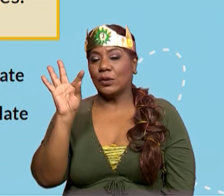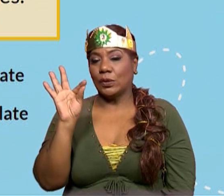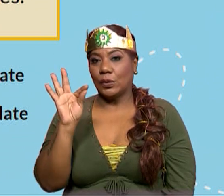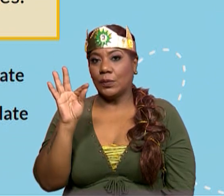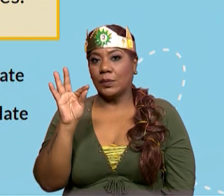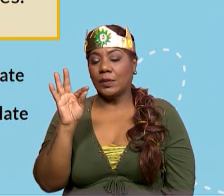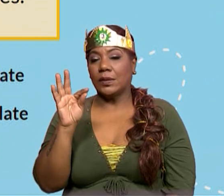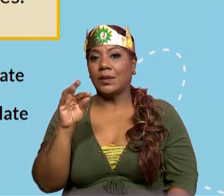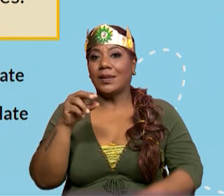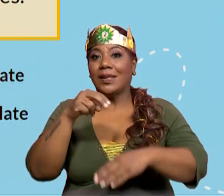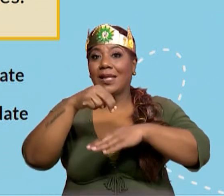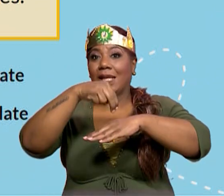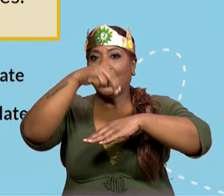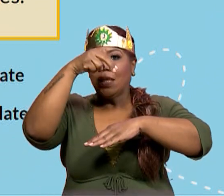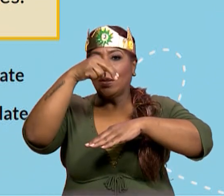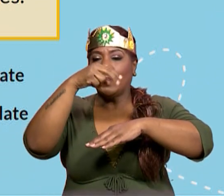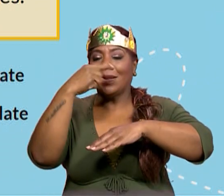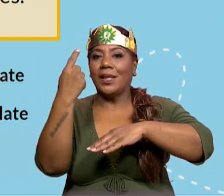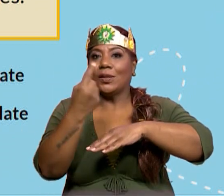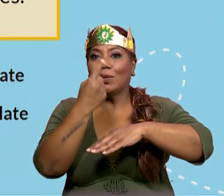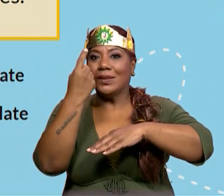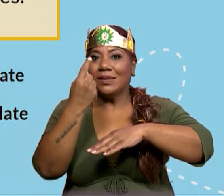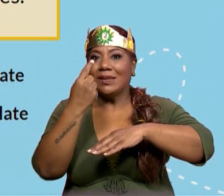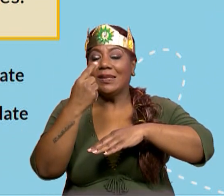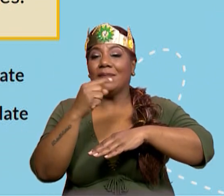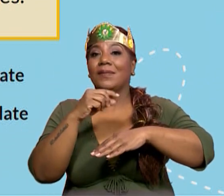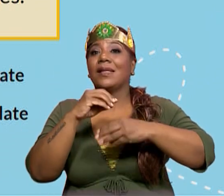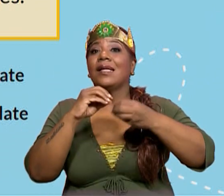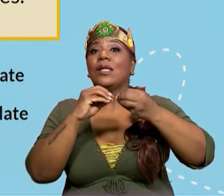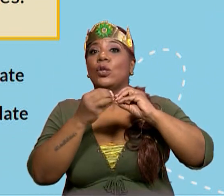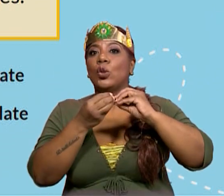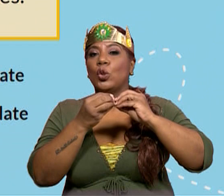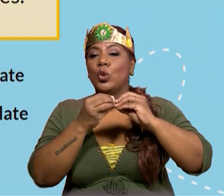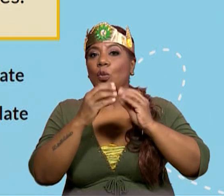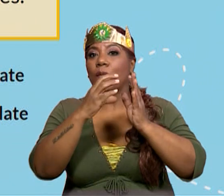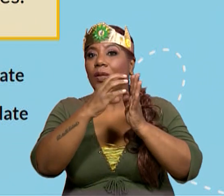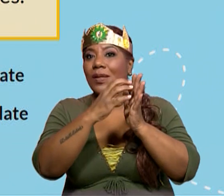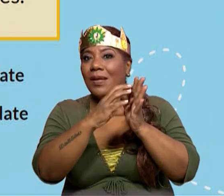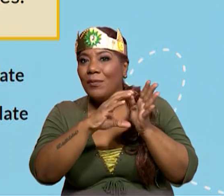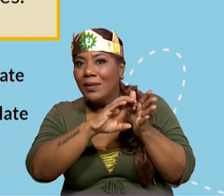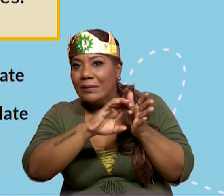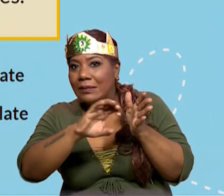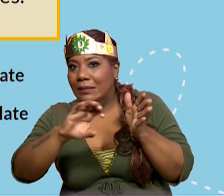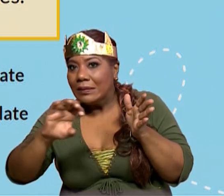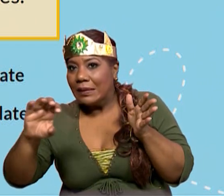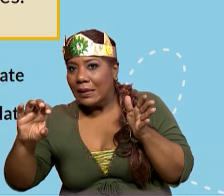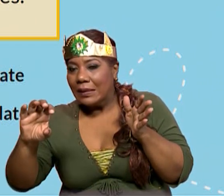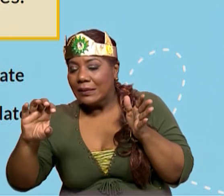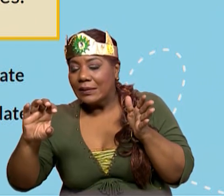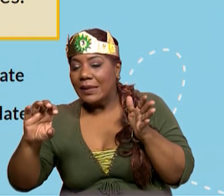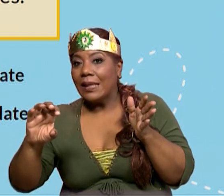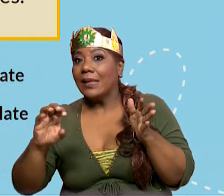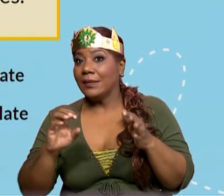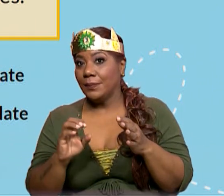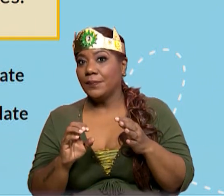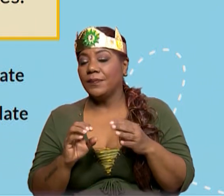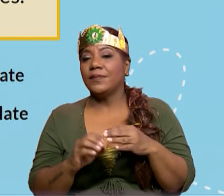las partes que voy a tomar y el número de abajo me indica las partes en las que está dividido el chocolate.